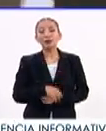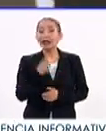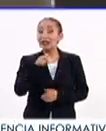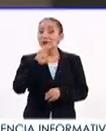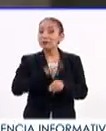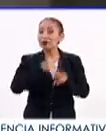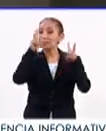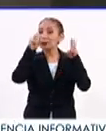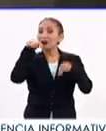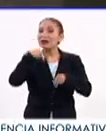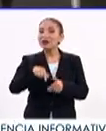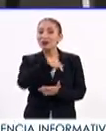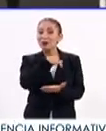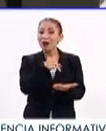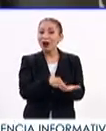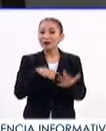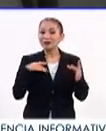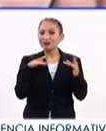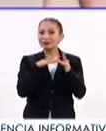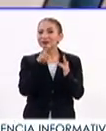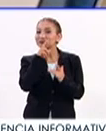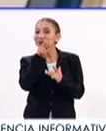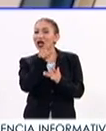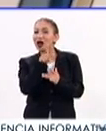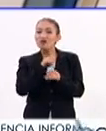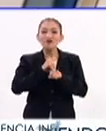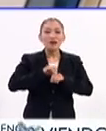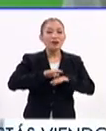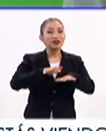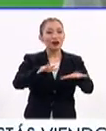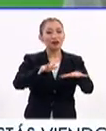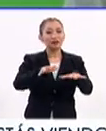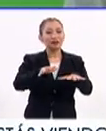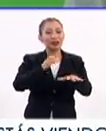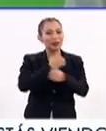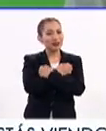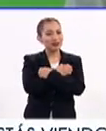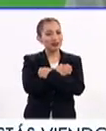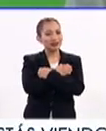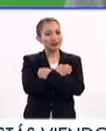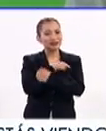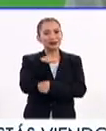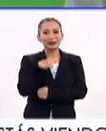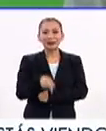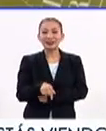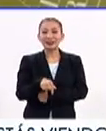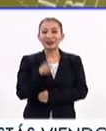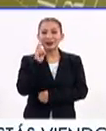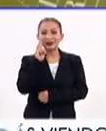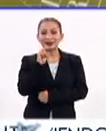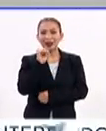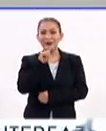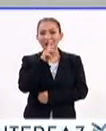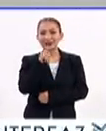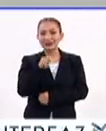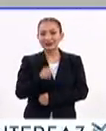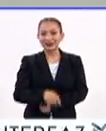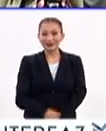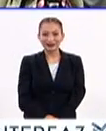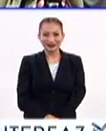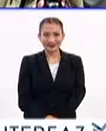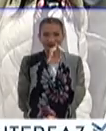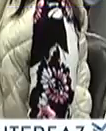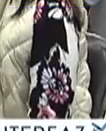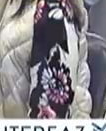Esto y más en el programa que te conecta con lo mejor de la información en educación. Quédate en Interfaz.